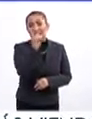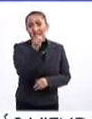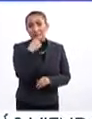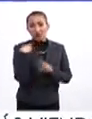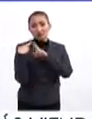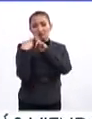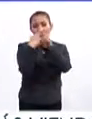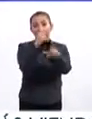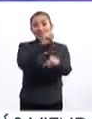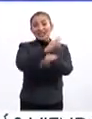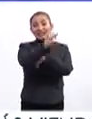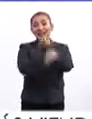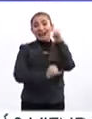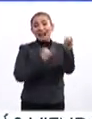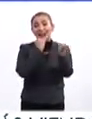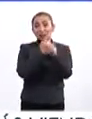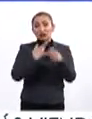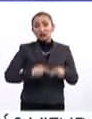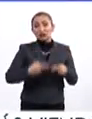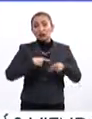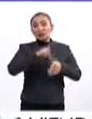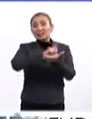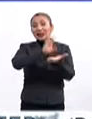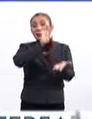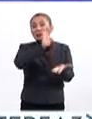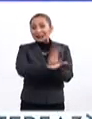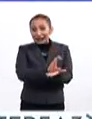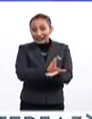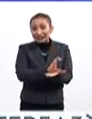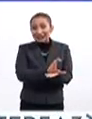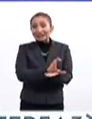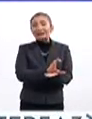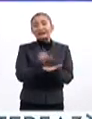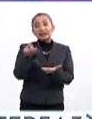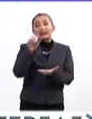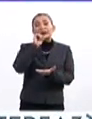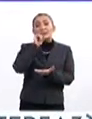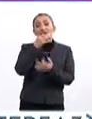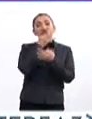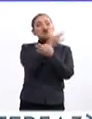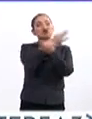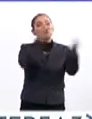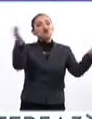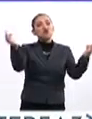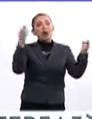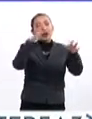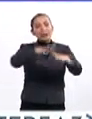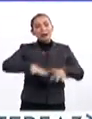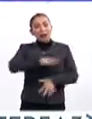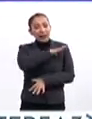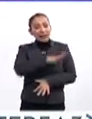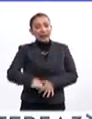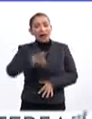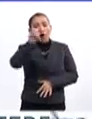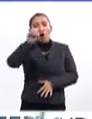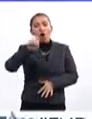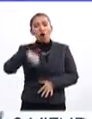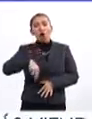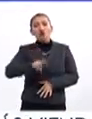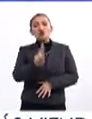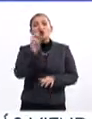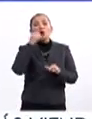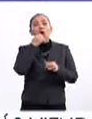se conmemora el Día Internacional de las Personas con Discapacidad. Así fue declarado por la Asamblea General de la ONU